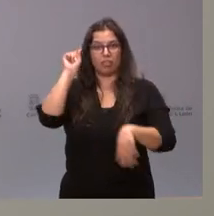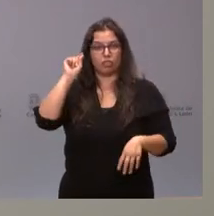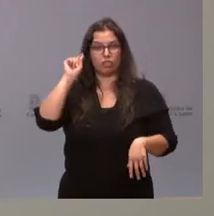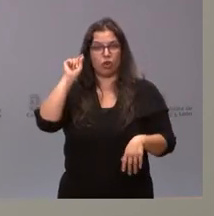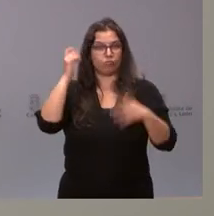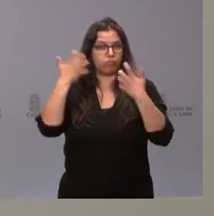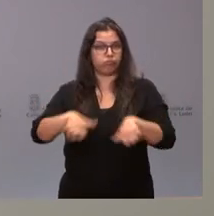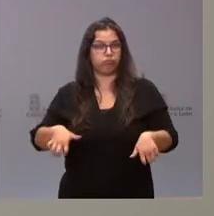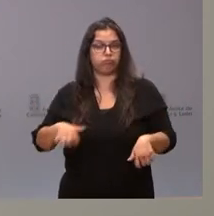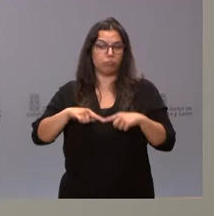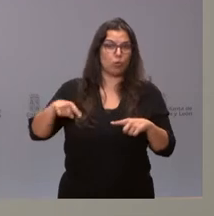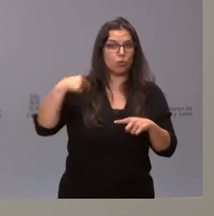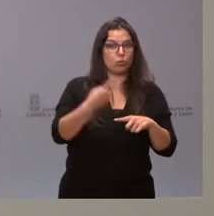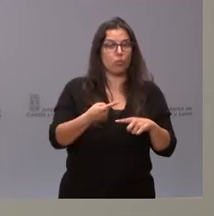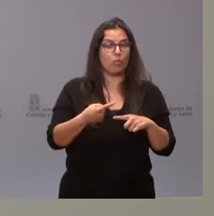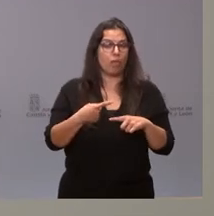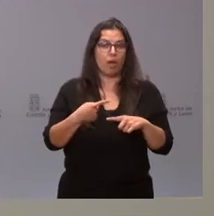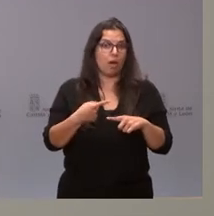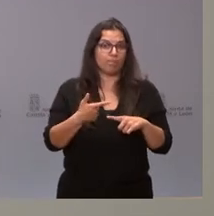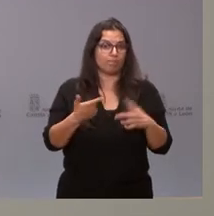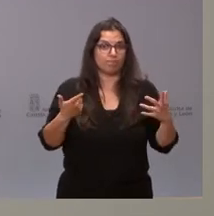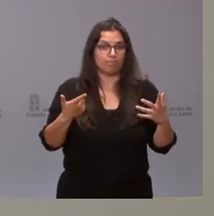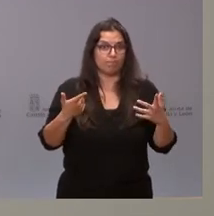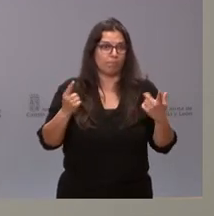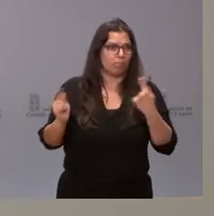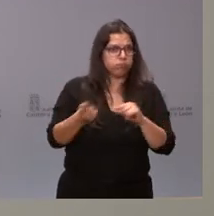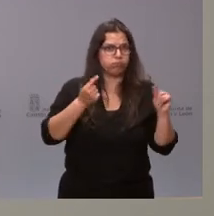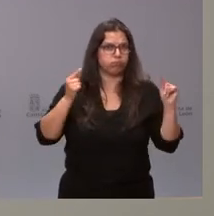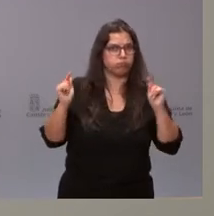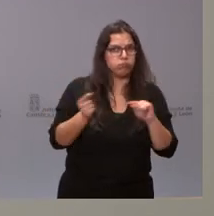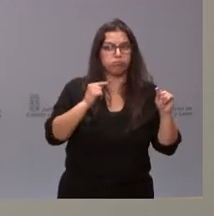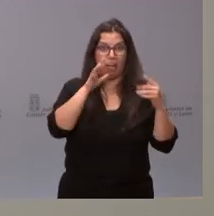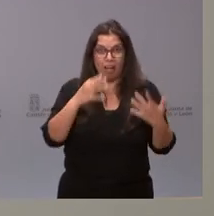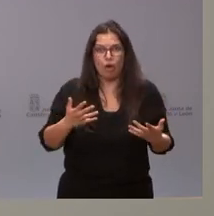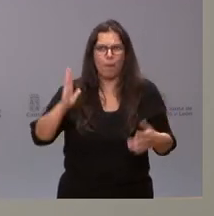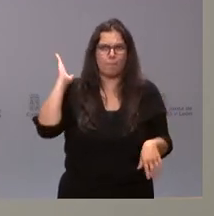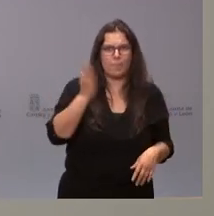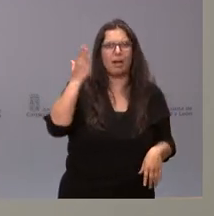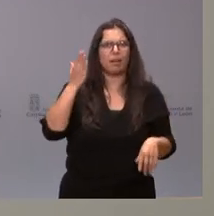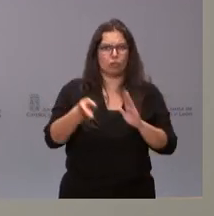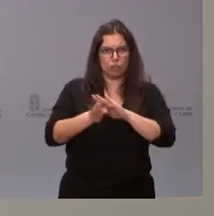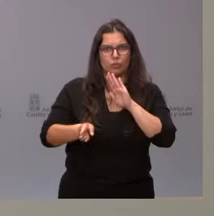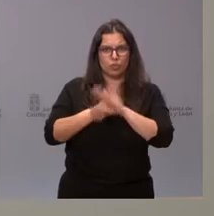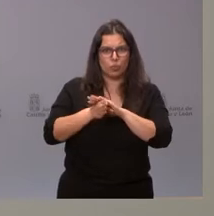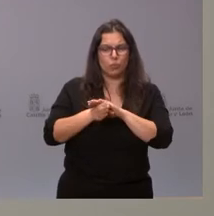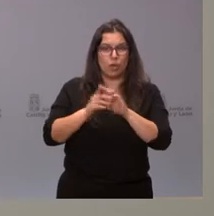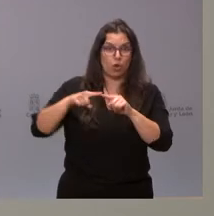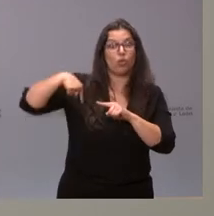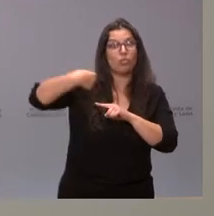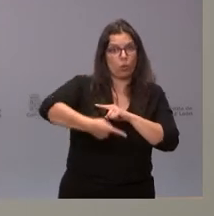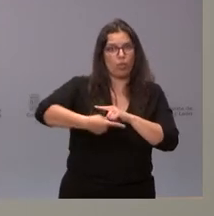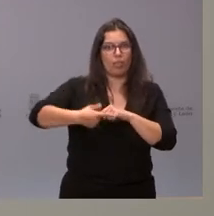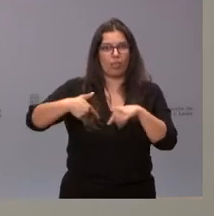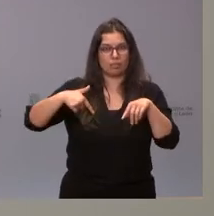generado tanto debate, que todavía estamos hoy pagando las consecuencias de aquella decisión,